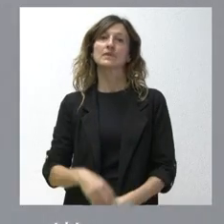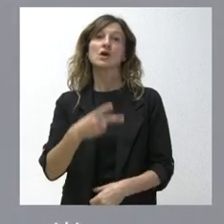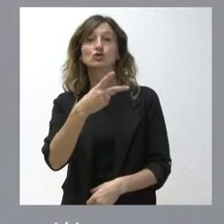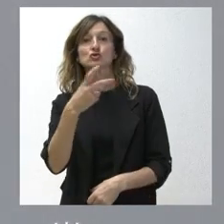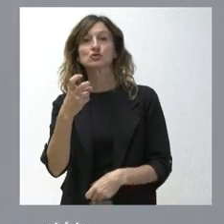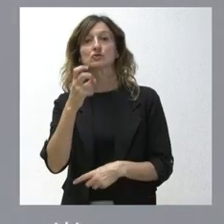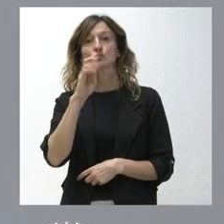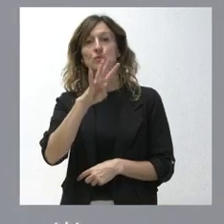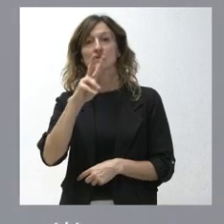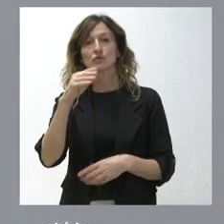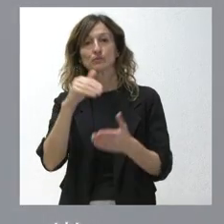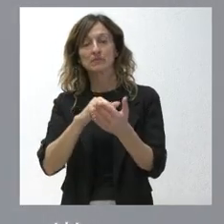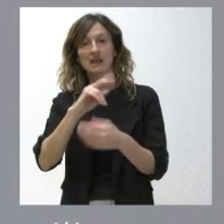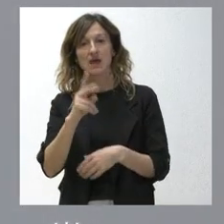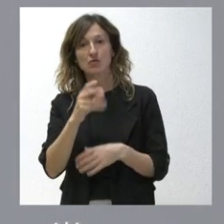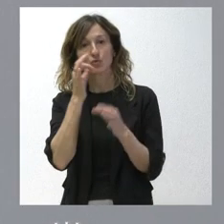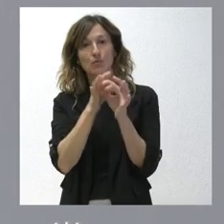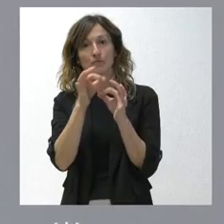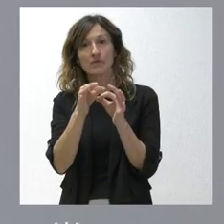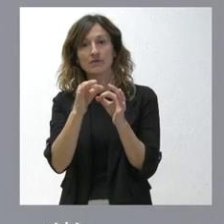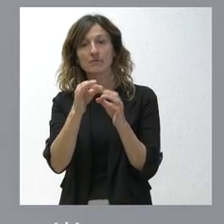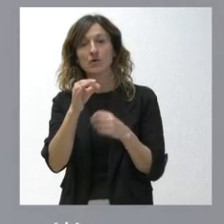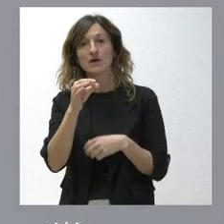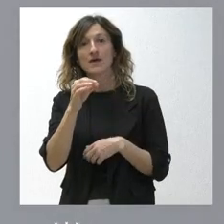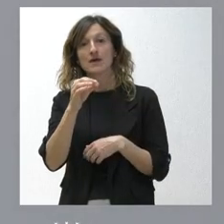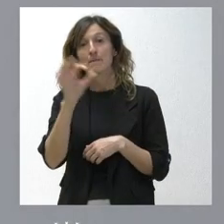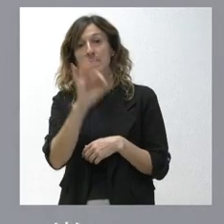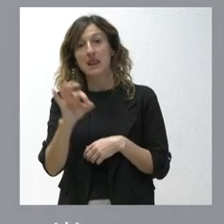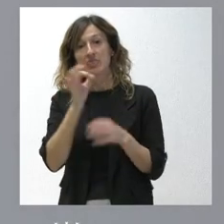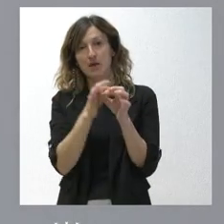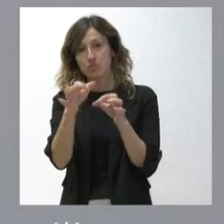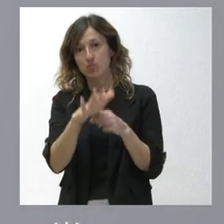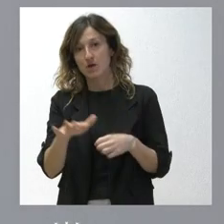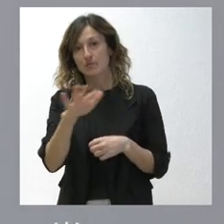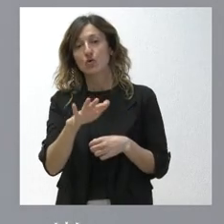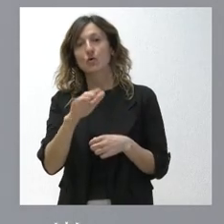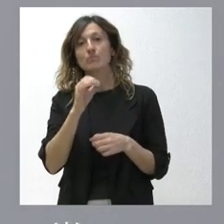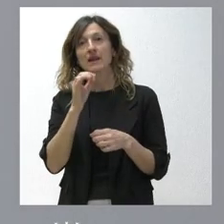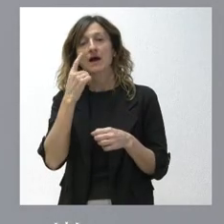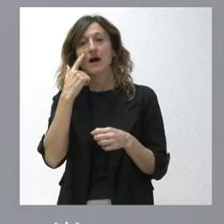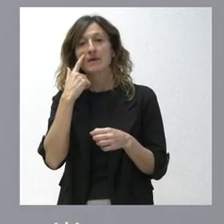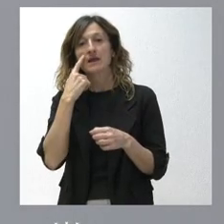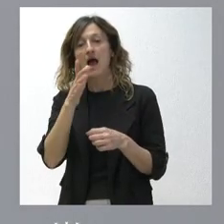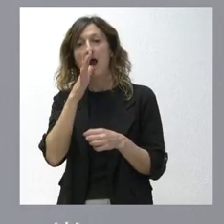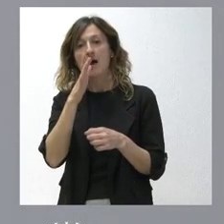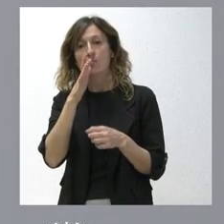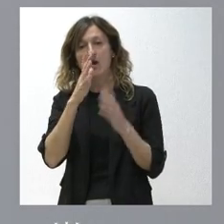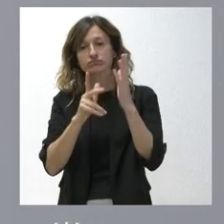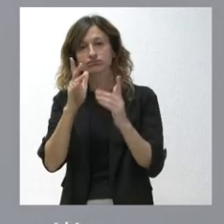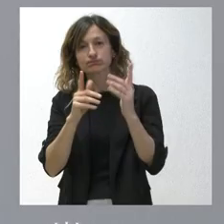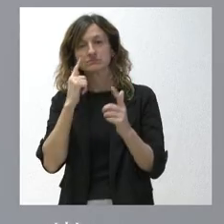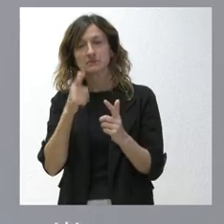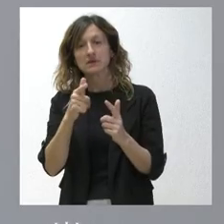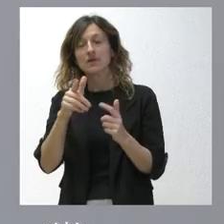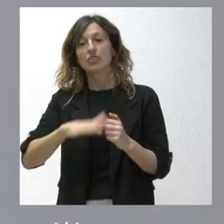242.000 euros para el municipio de Óleda de Boedo, en Palencia, para un nuevo sondeo de abastecimiento de agua. Esta actuación en